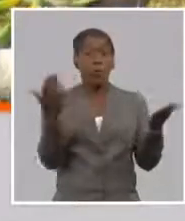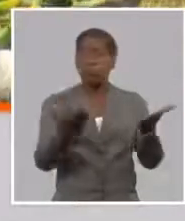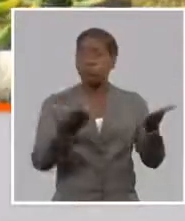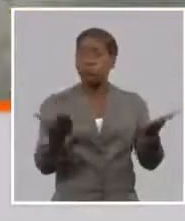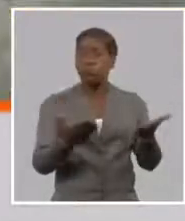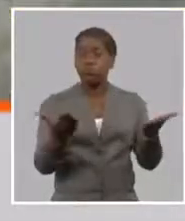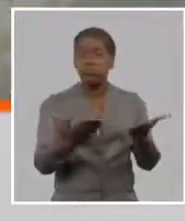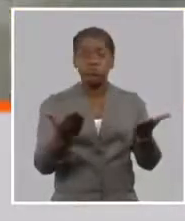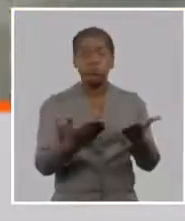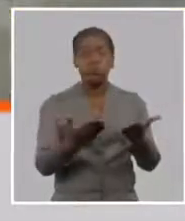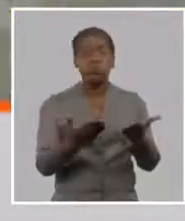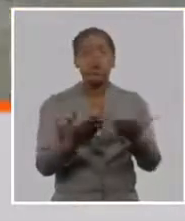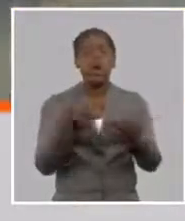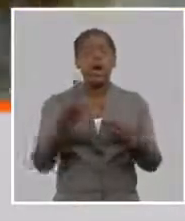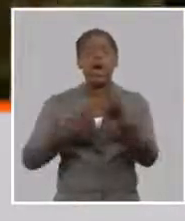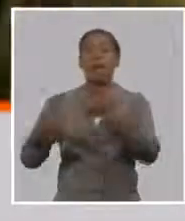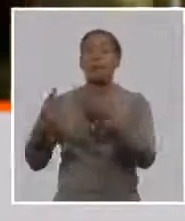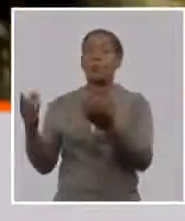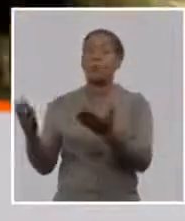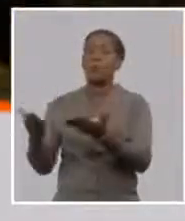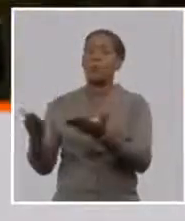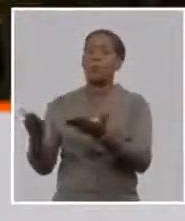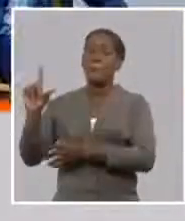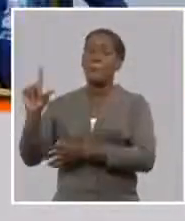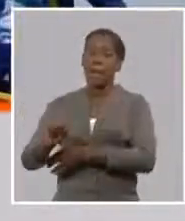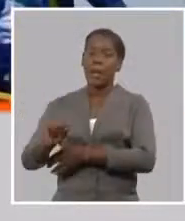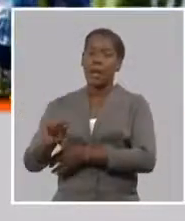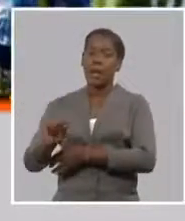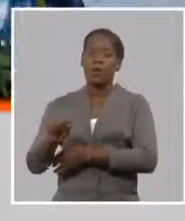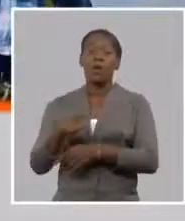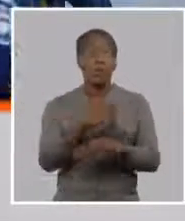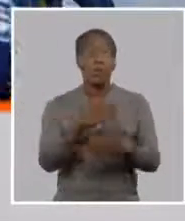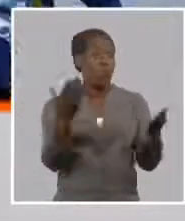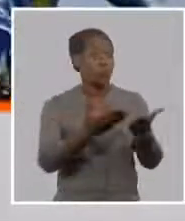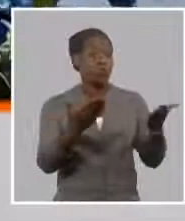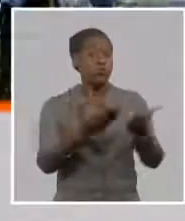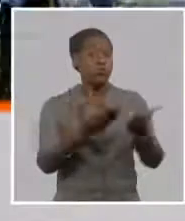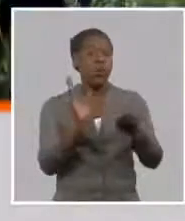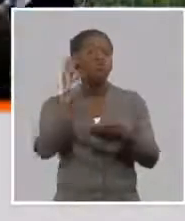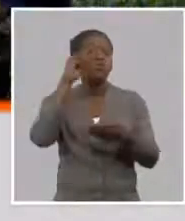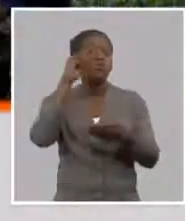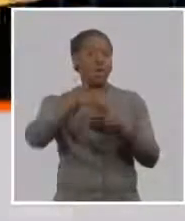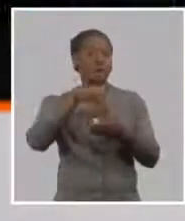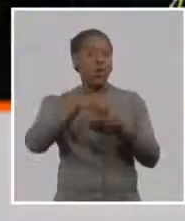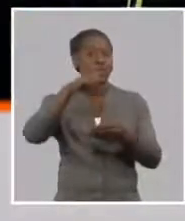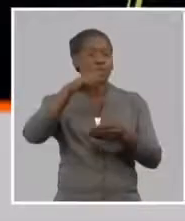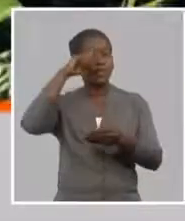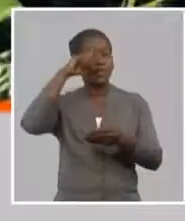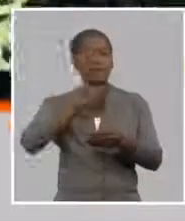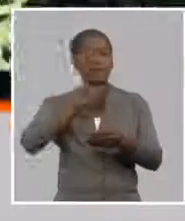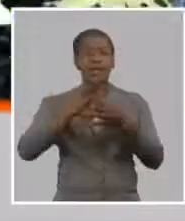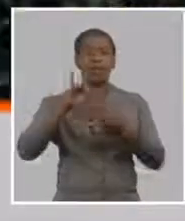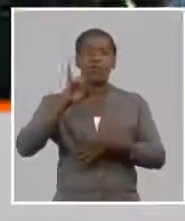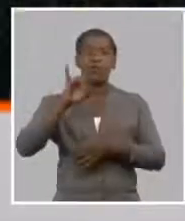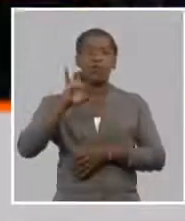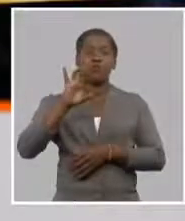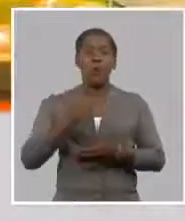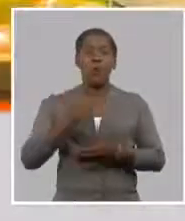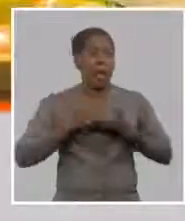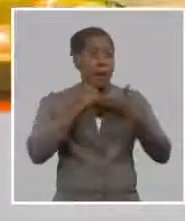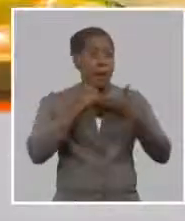productores por supuesto que tienen que tener la mejor garantía nuestra de crédito y de seguro de financiamiento y en este caso de respaldo